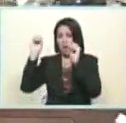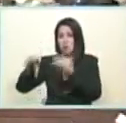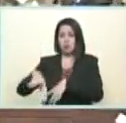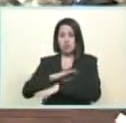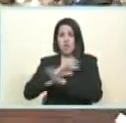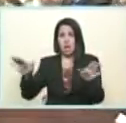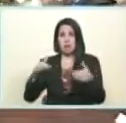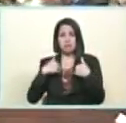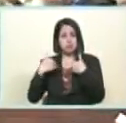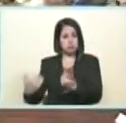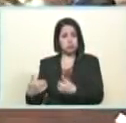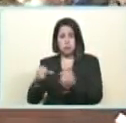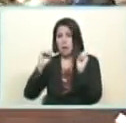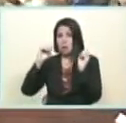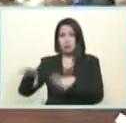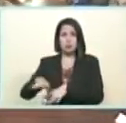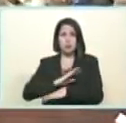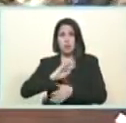no tiene bueno